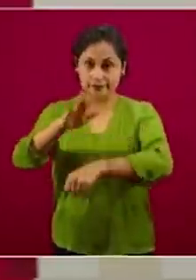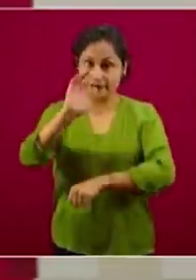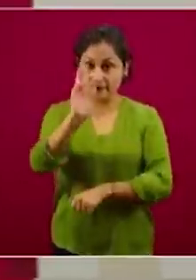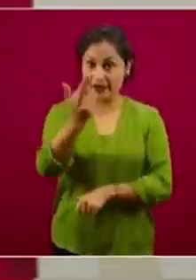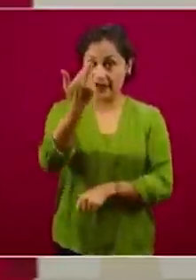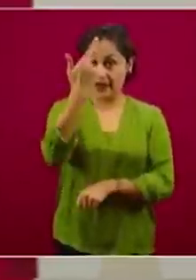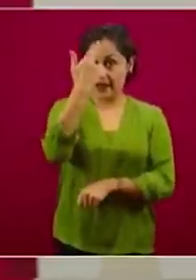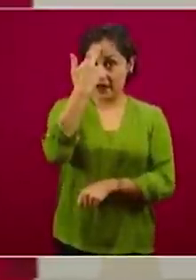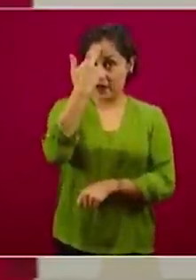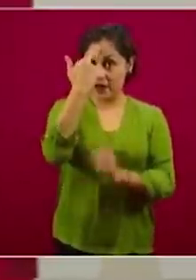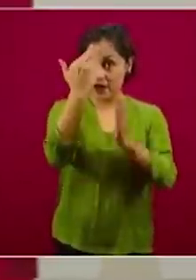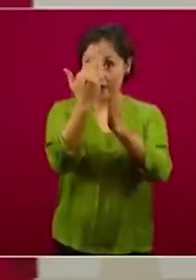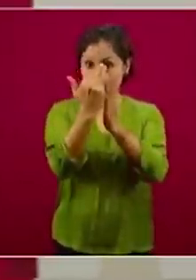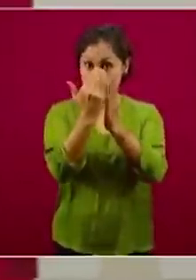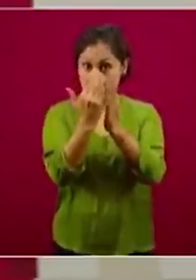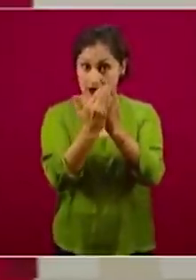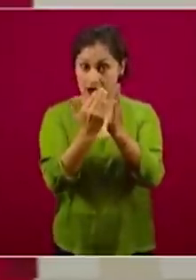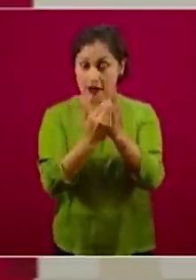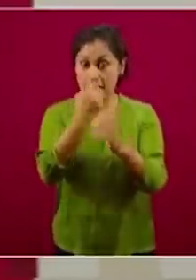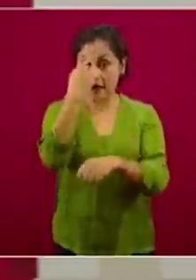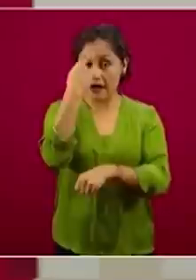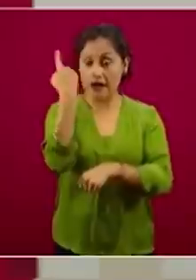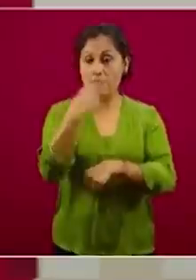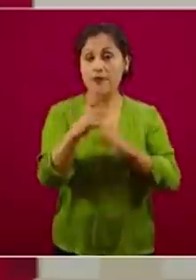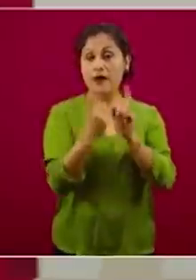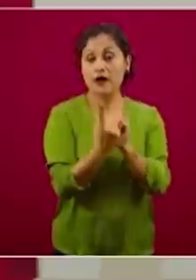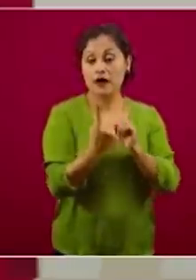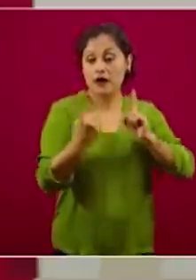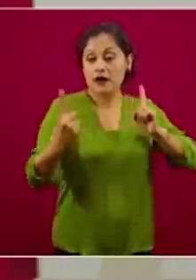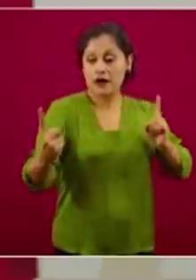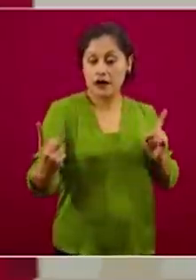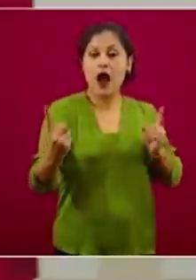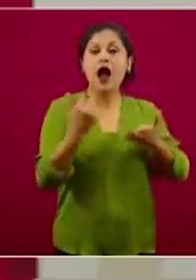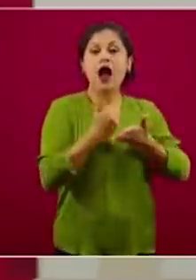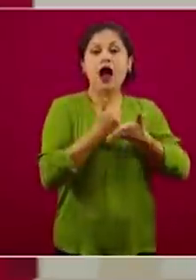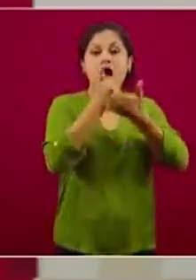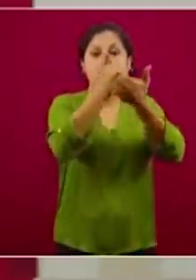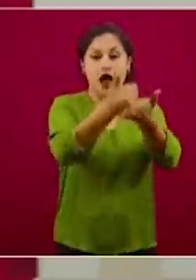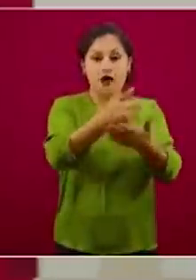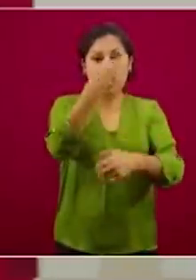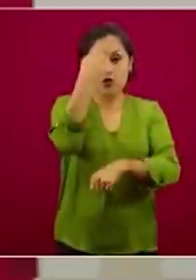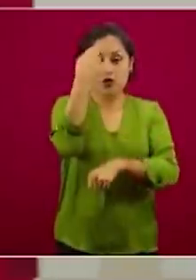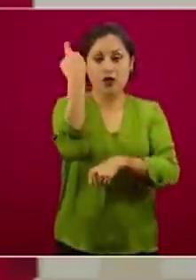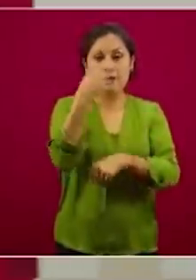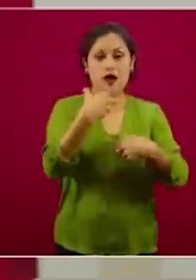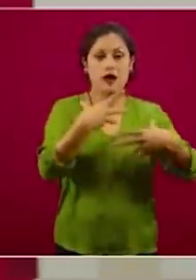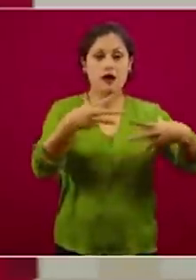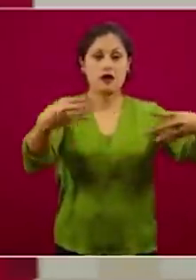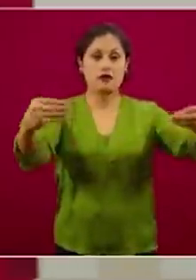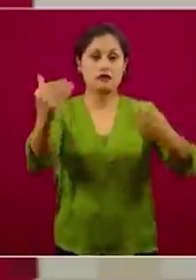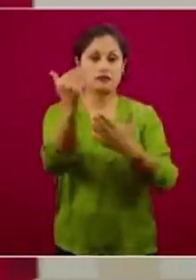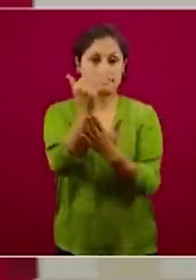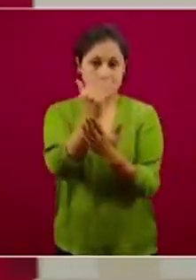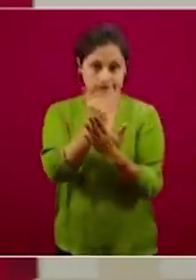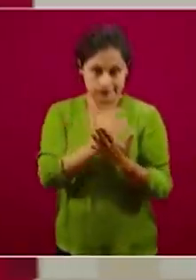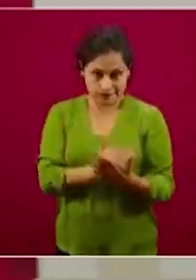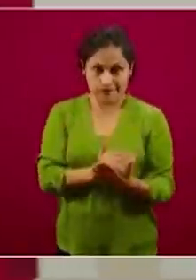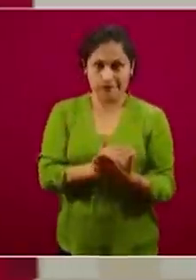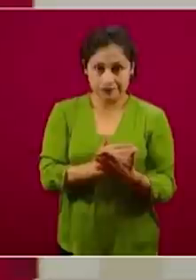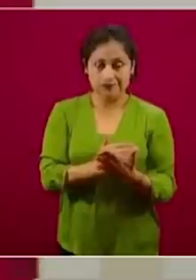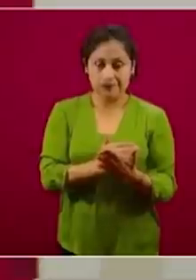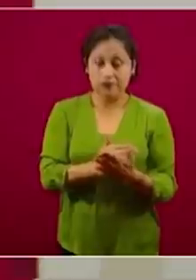es un paquete de intervenciones destinadas a reducir la cantidad de contagios de esta enfermedad COVID,